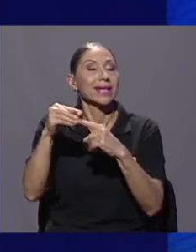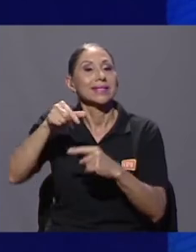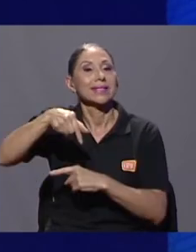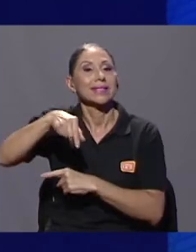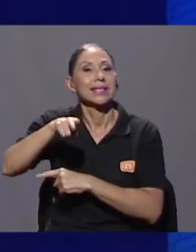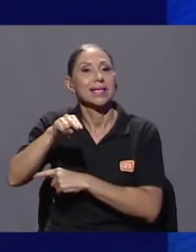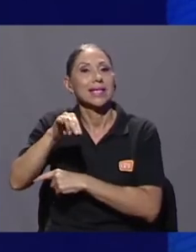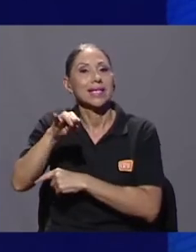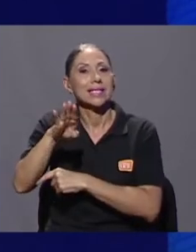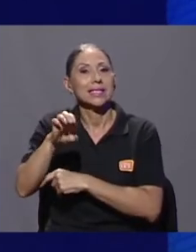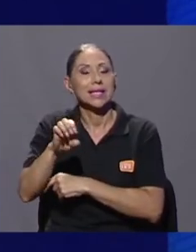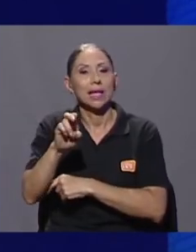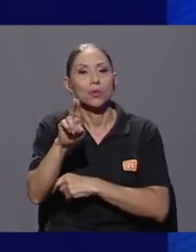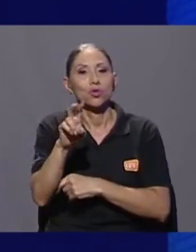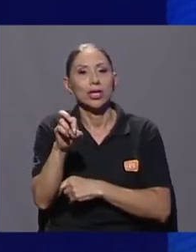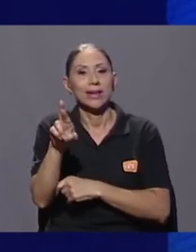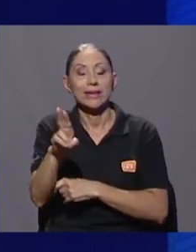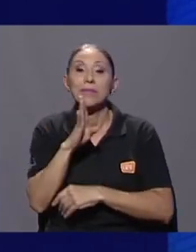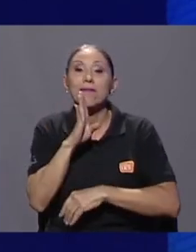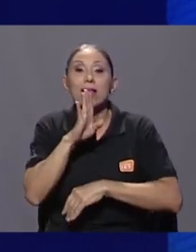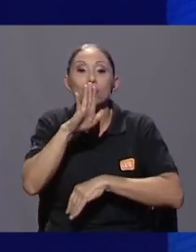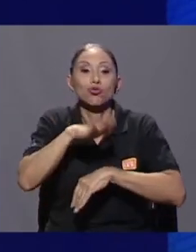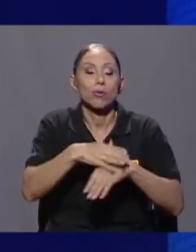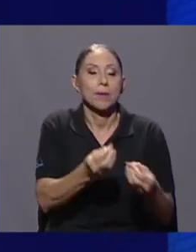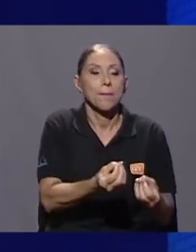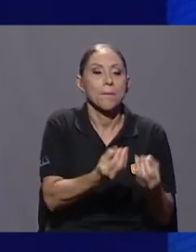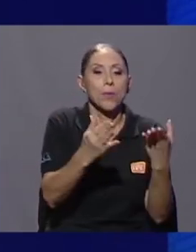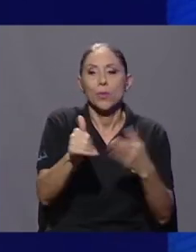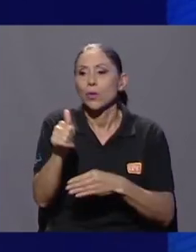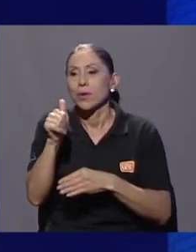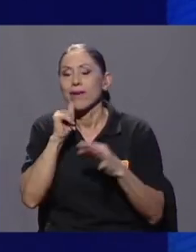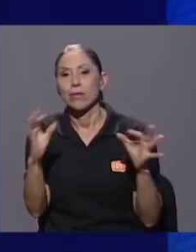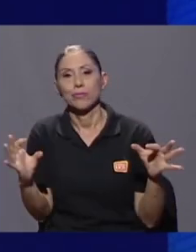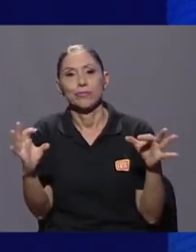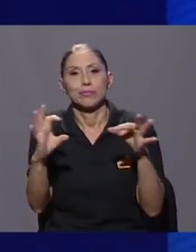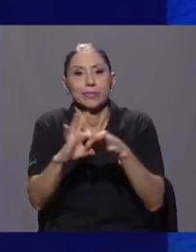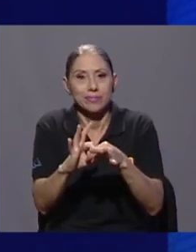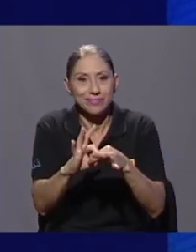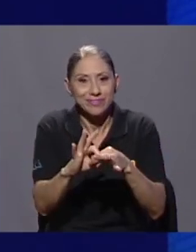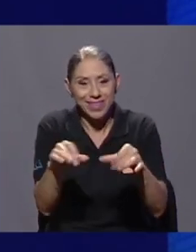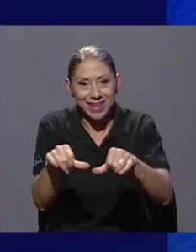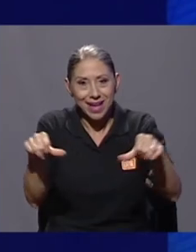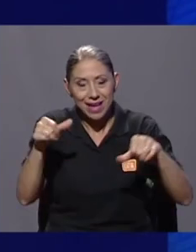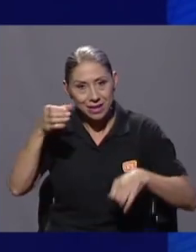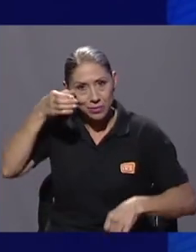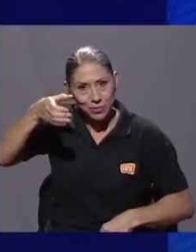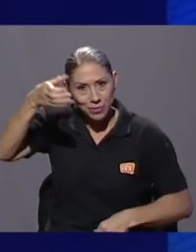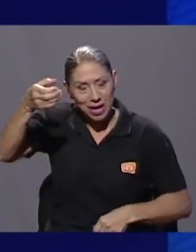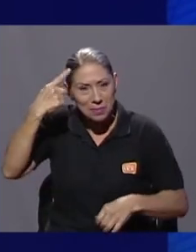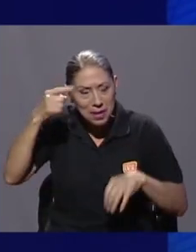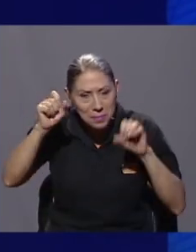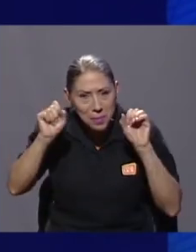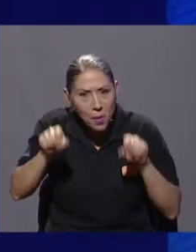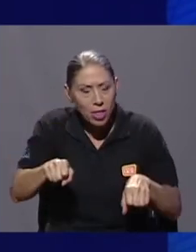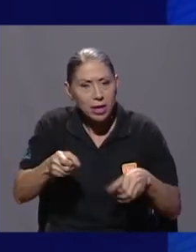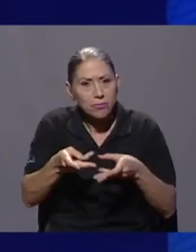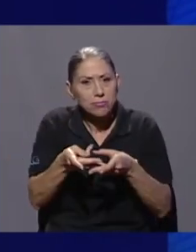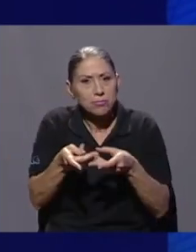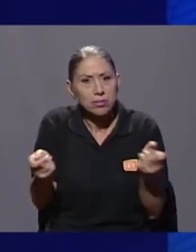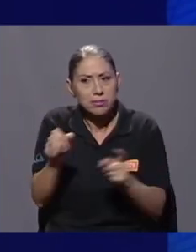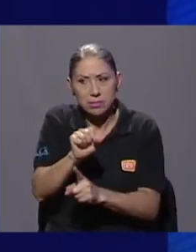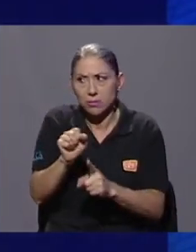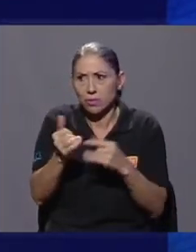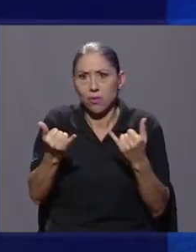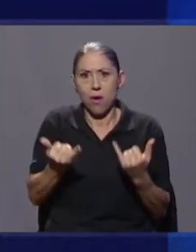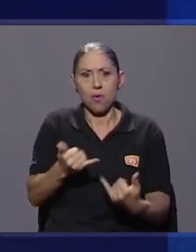alianzas, las alianzas público-privadas dentro del sector cultural para poder salir de esta crisis en la que nos